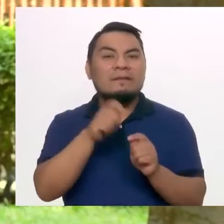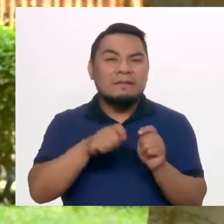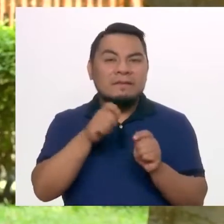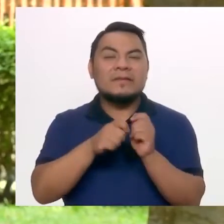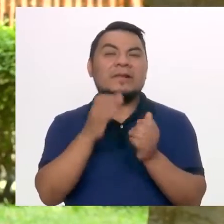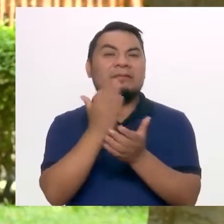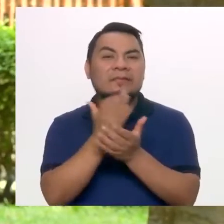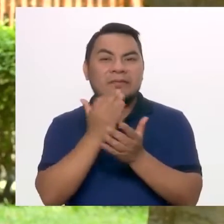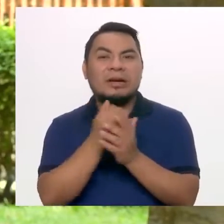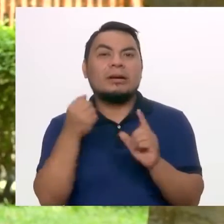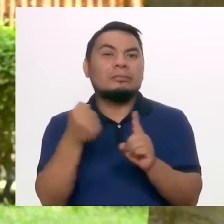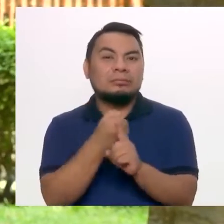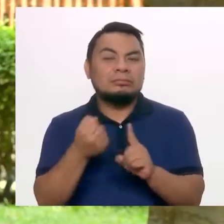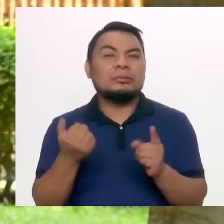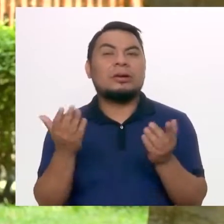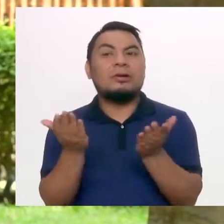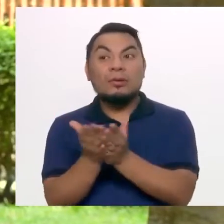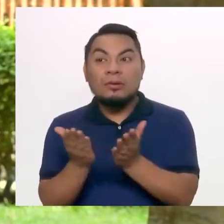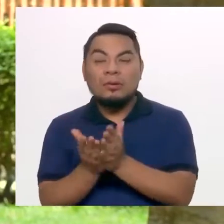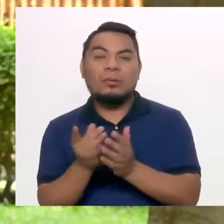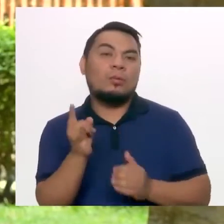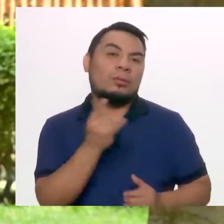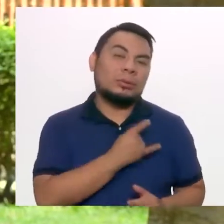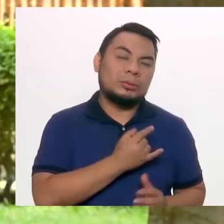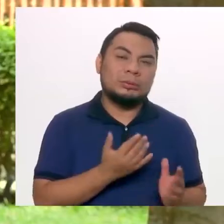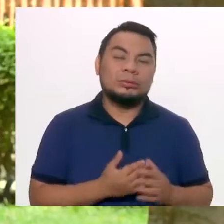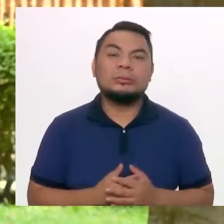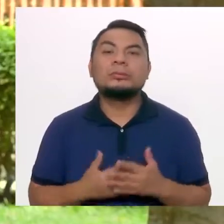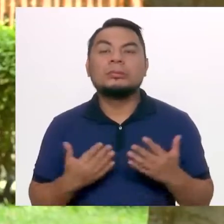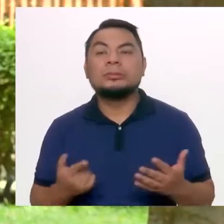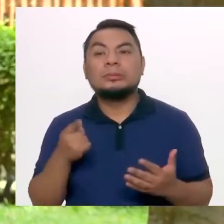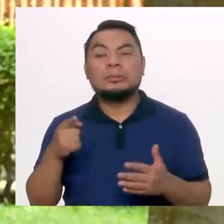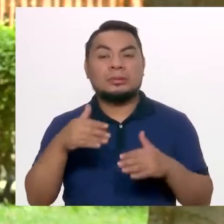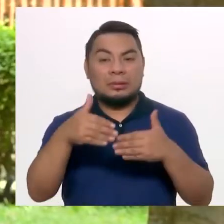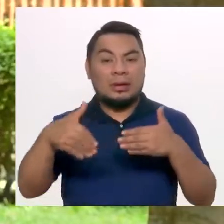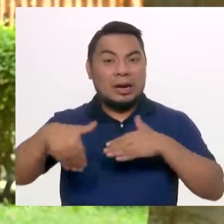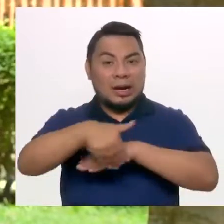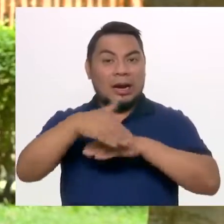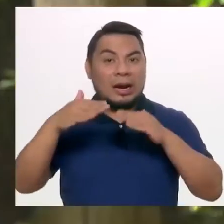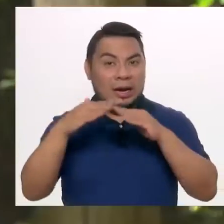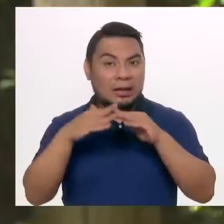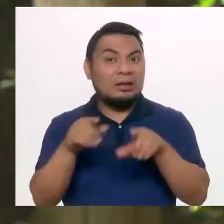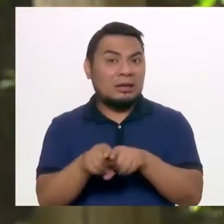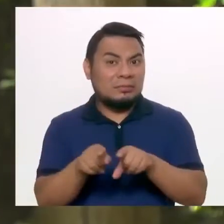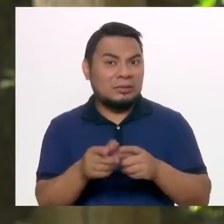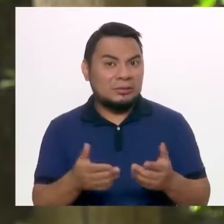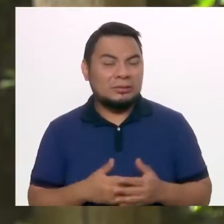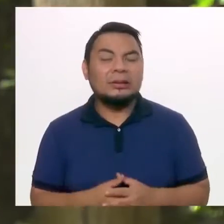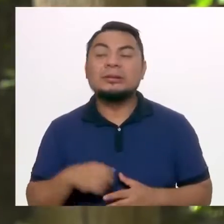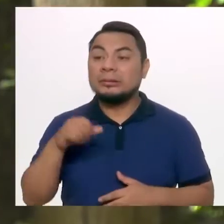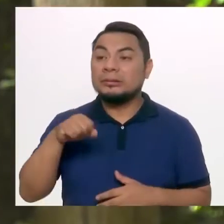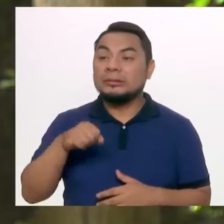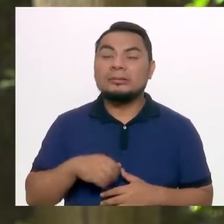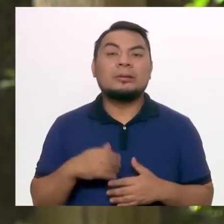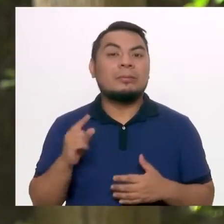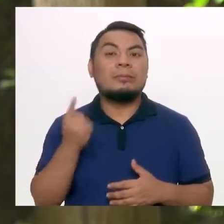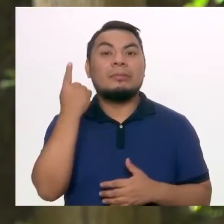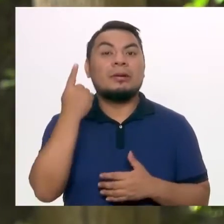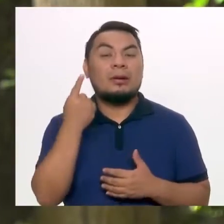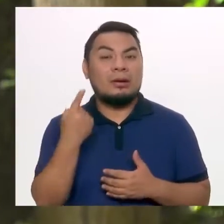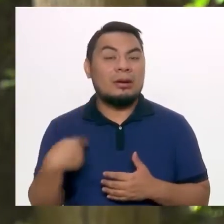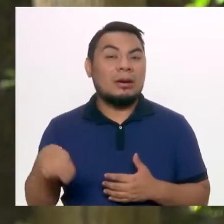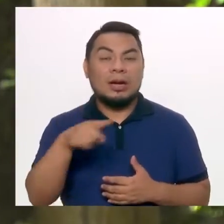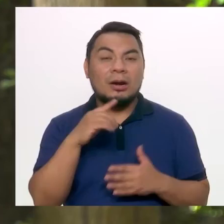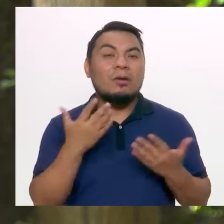tipos de acoso en el colegio, en las universidades? Bueno, y hasta en el mismo barrio a veces sucede, supuesto. La primera cosa que